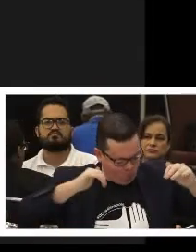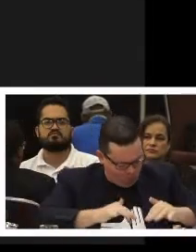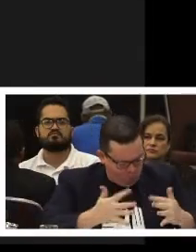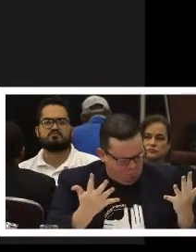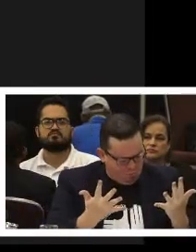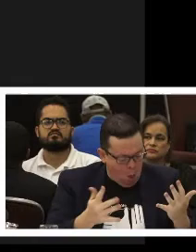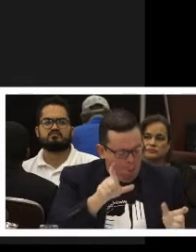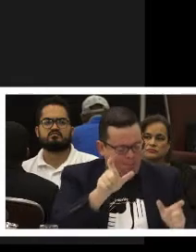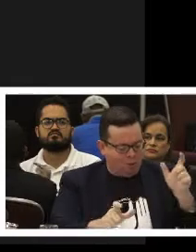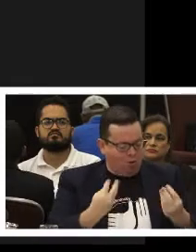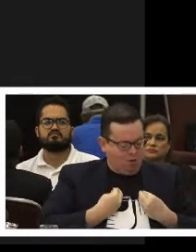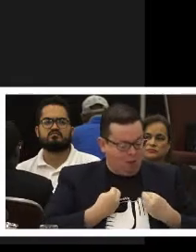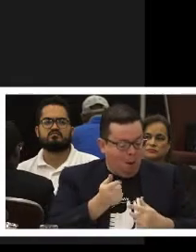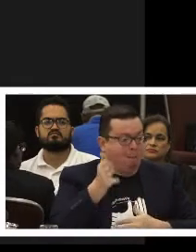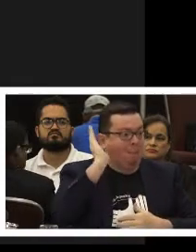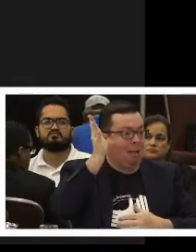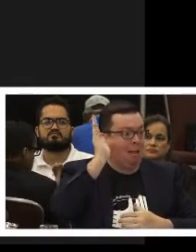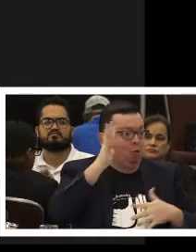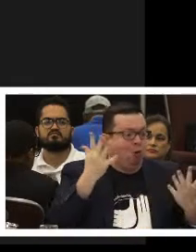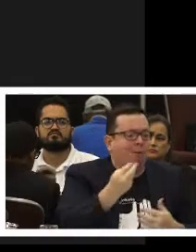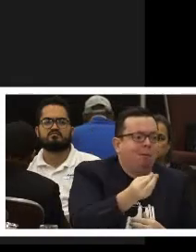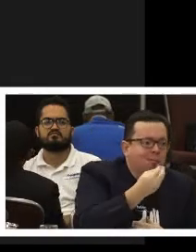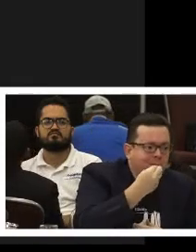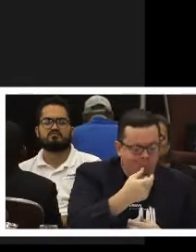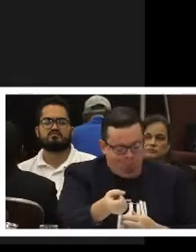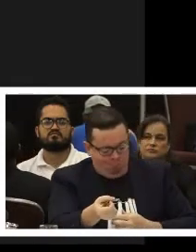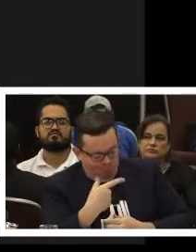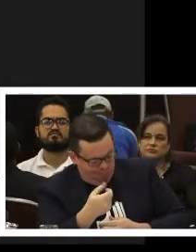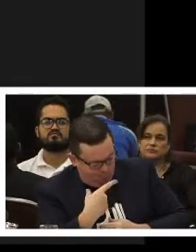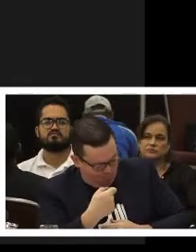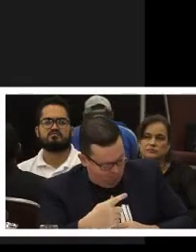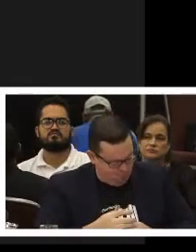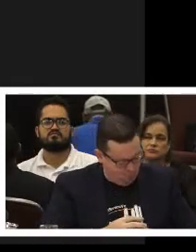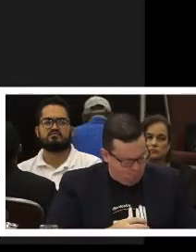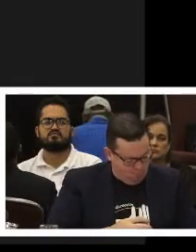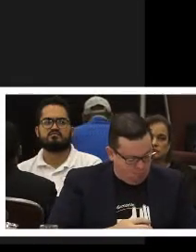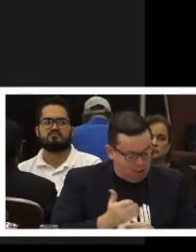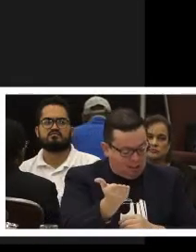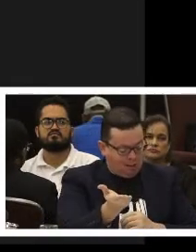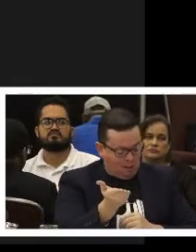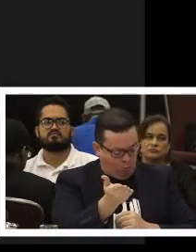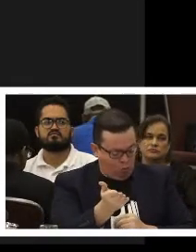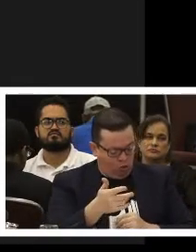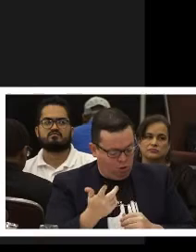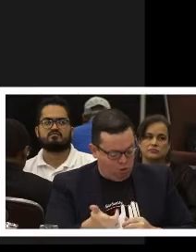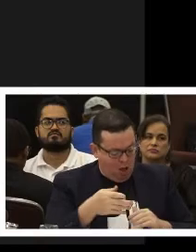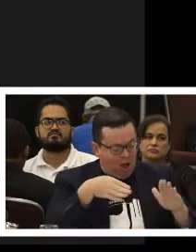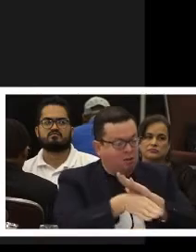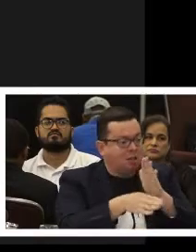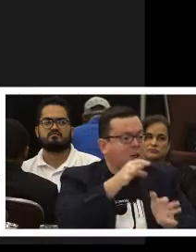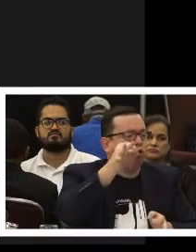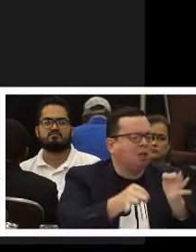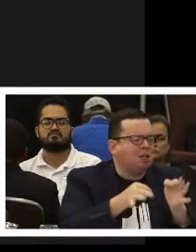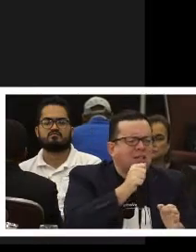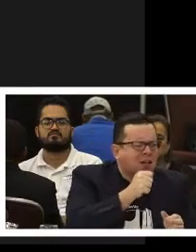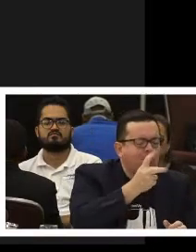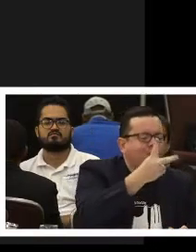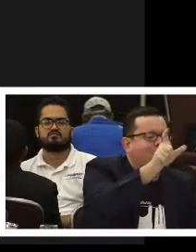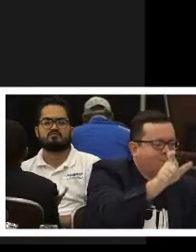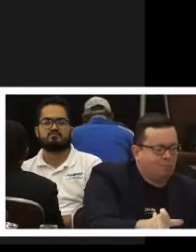permitan que se abra la cooperación internacional para que se le pueda dotar de insumos, comidas de medicina a nuestros compañeros con discapacidad.